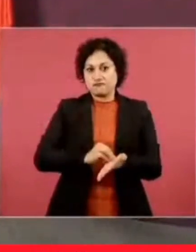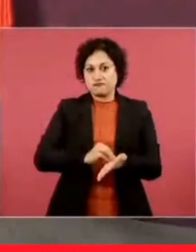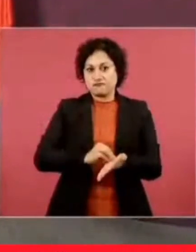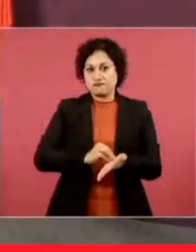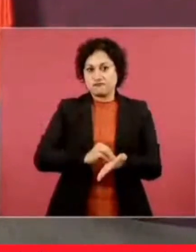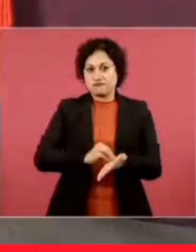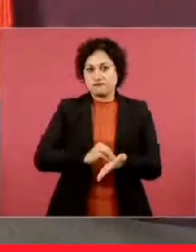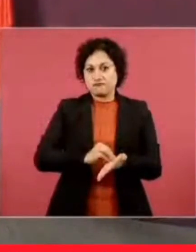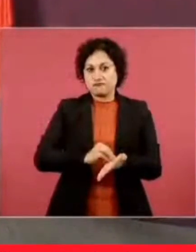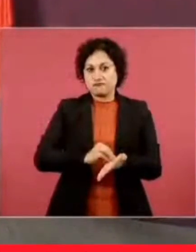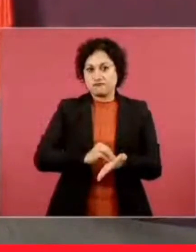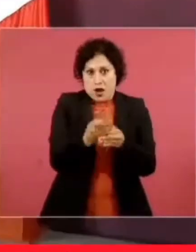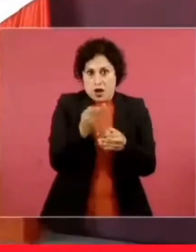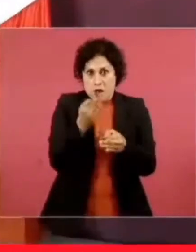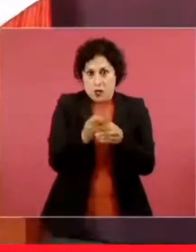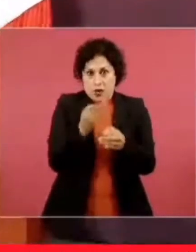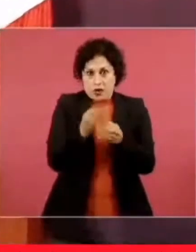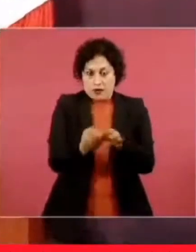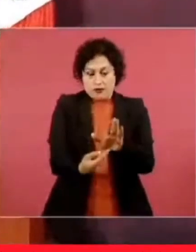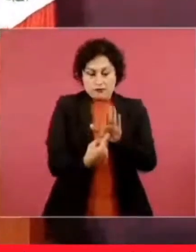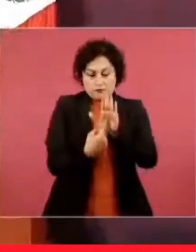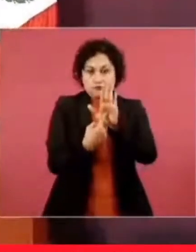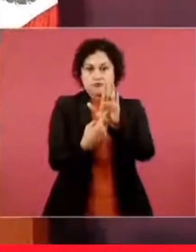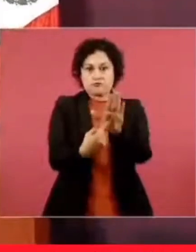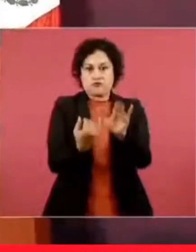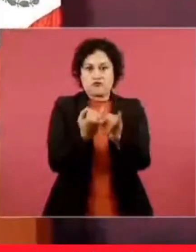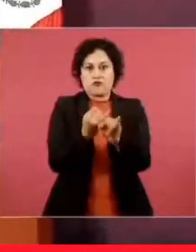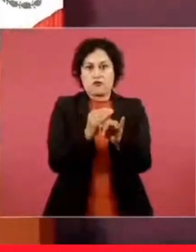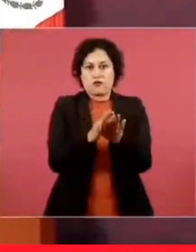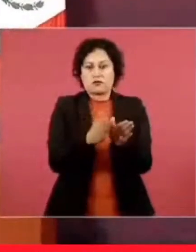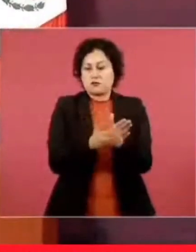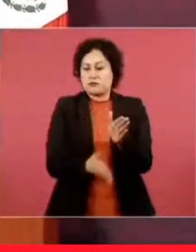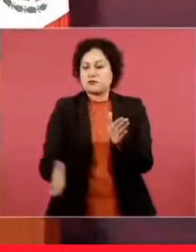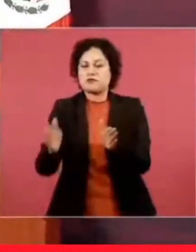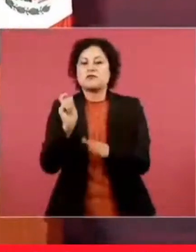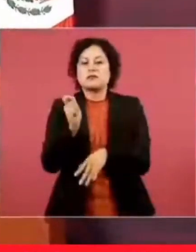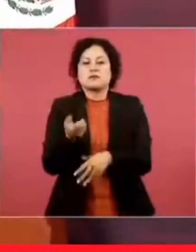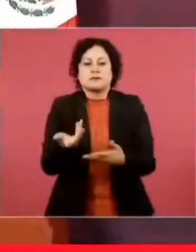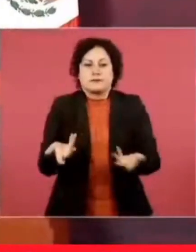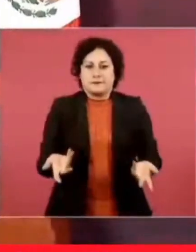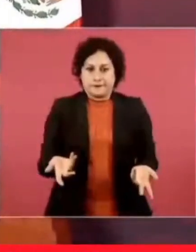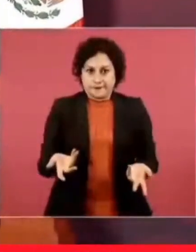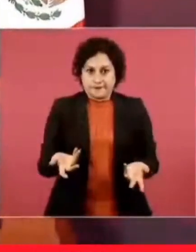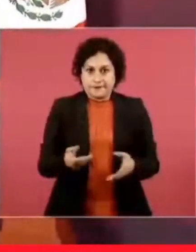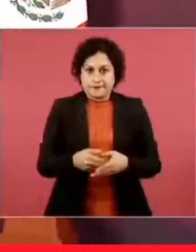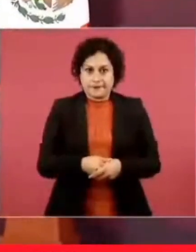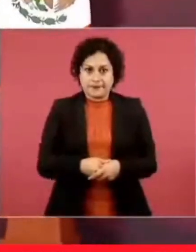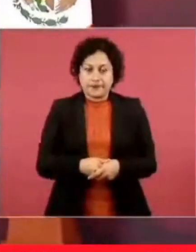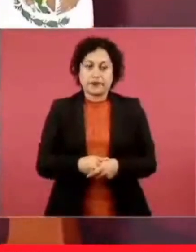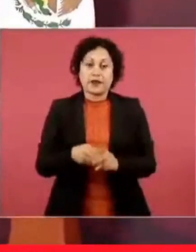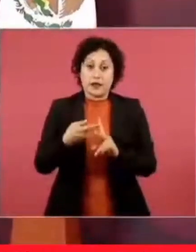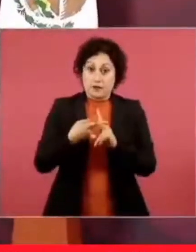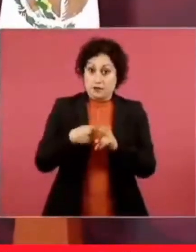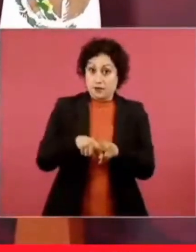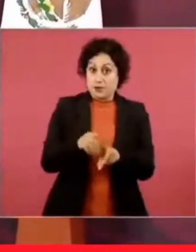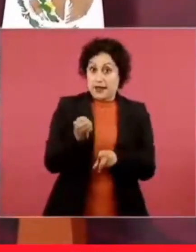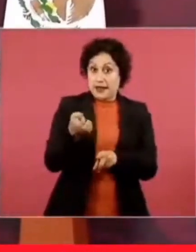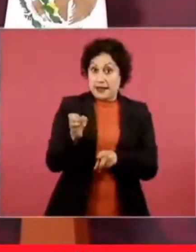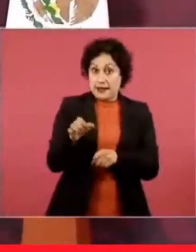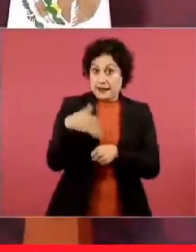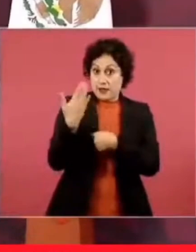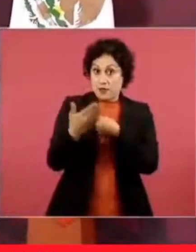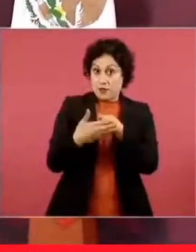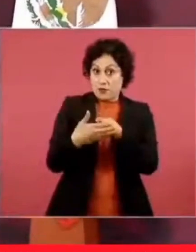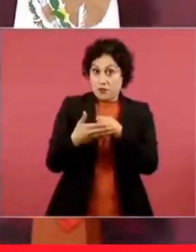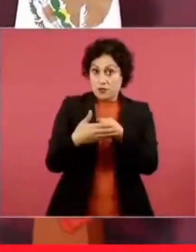lo que vamos a realizar a partir de enero, que ya se